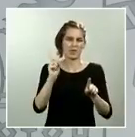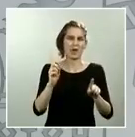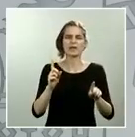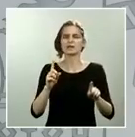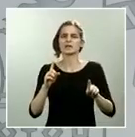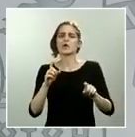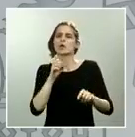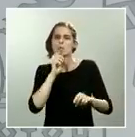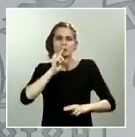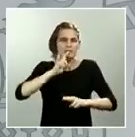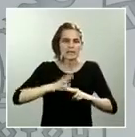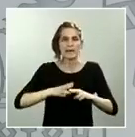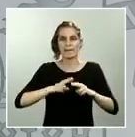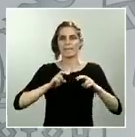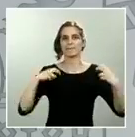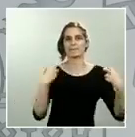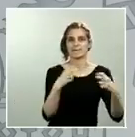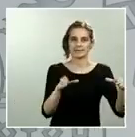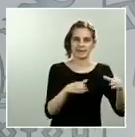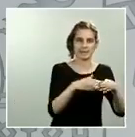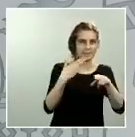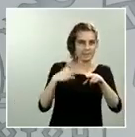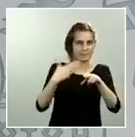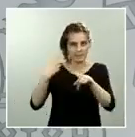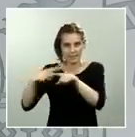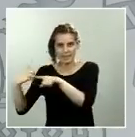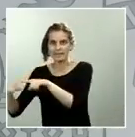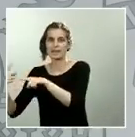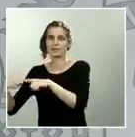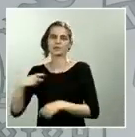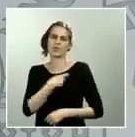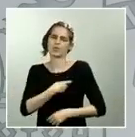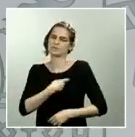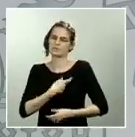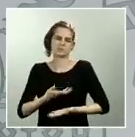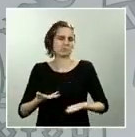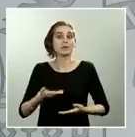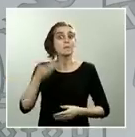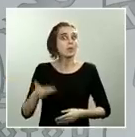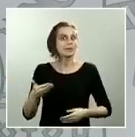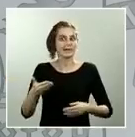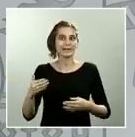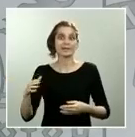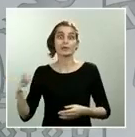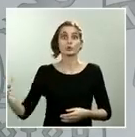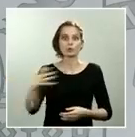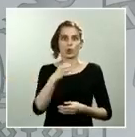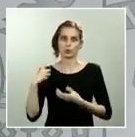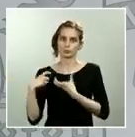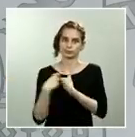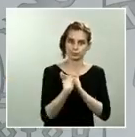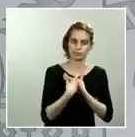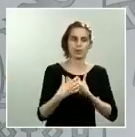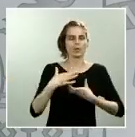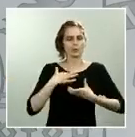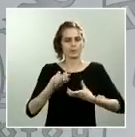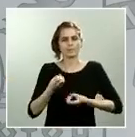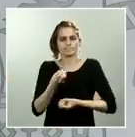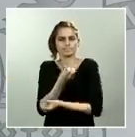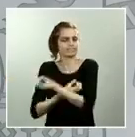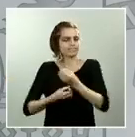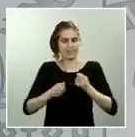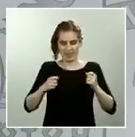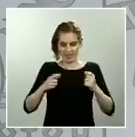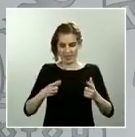Lo importante es que estemos todos y todas, podamos participar, tengamos capacidad de aportar lo mejor de nosotros mismos y podamos